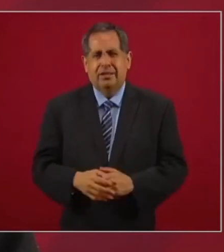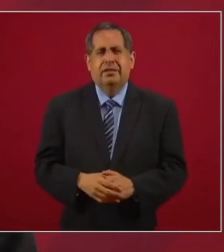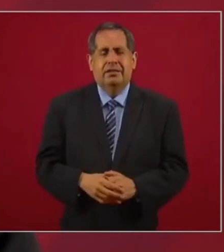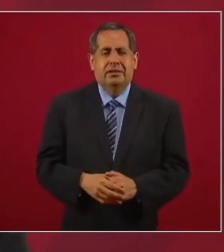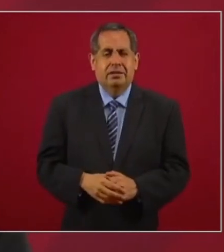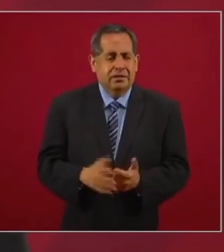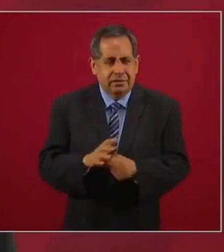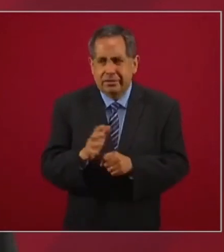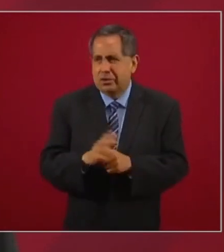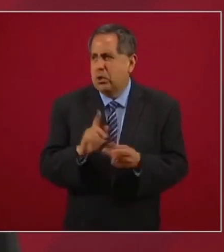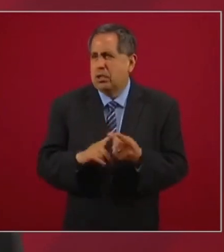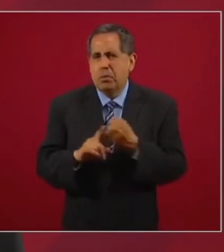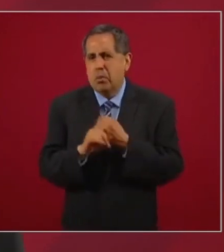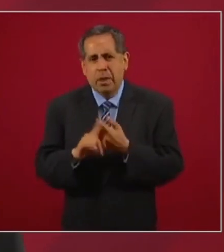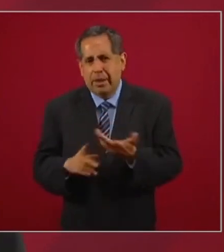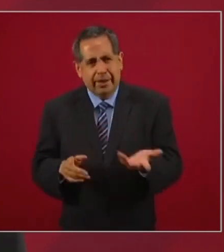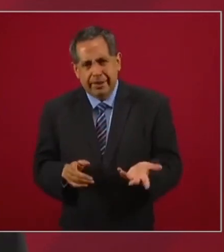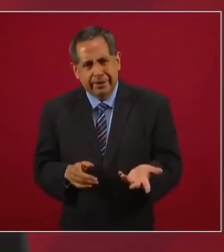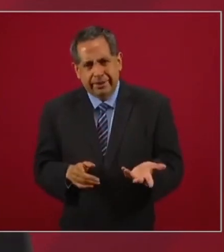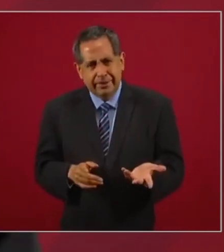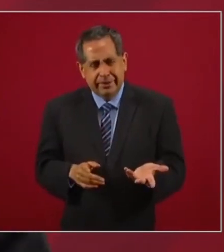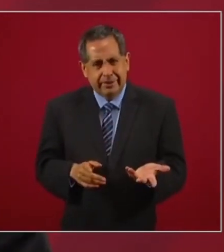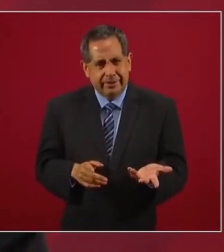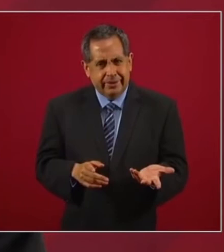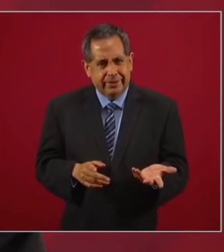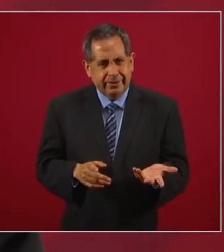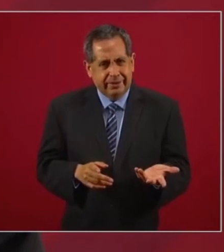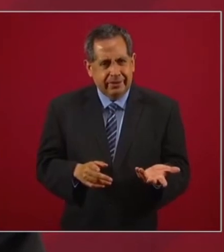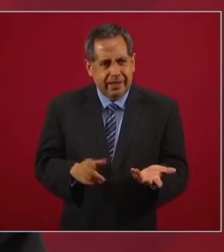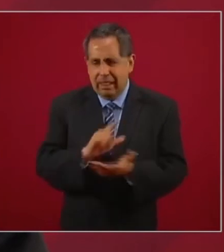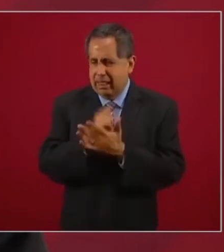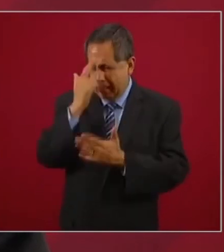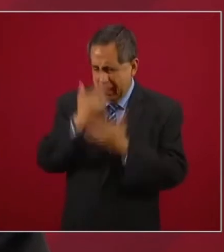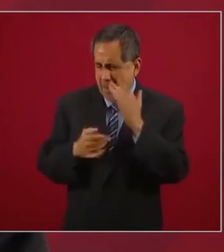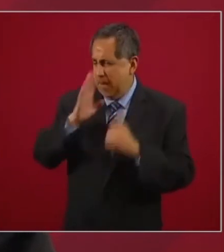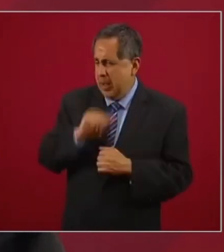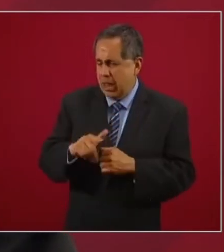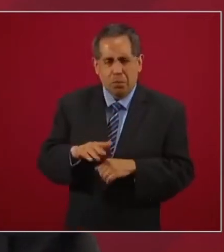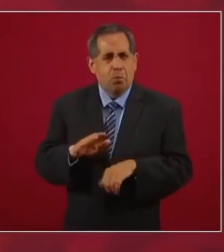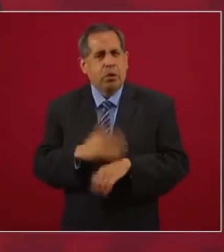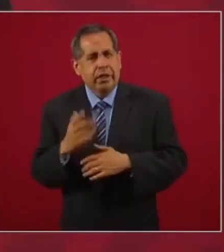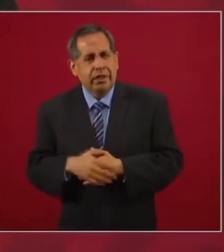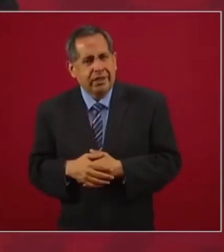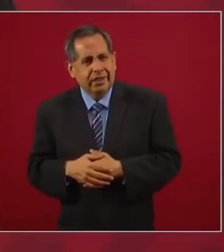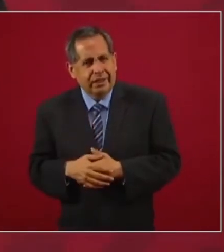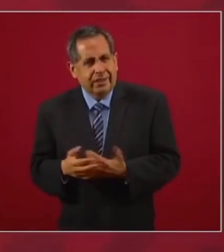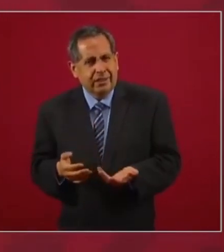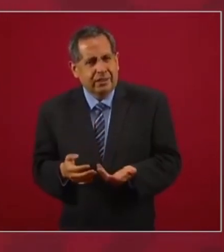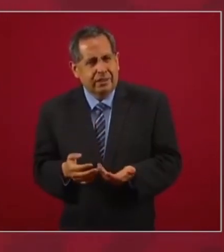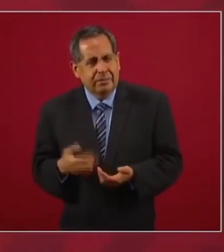¿Cuál es el delito? ¿Qué hacían antes?